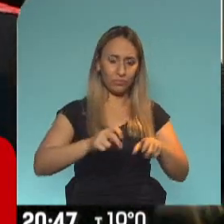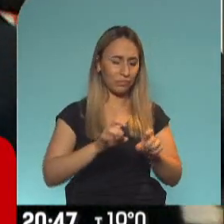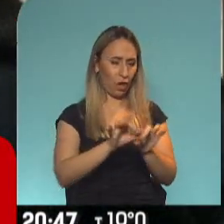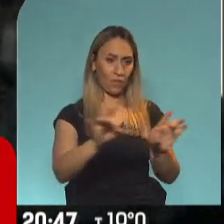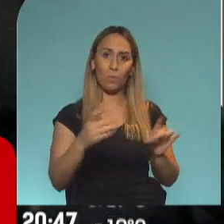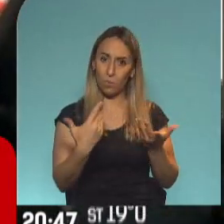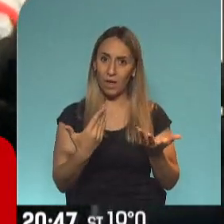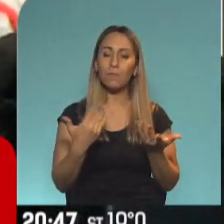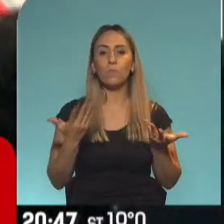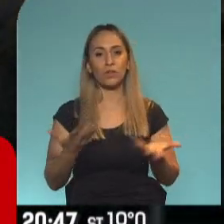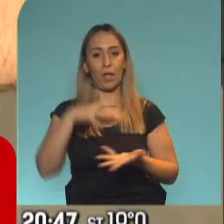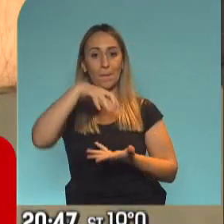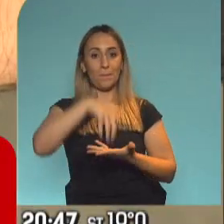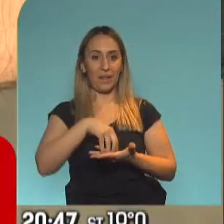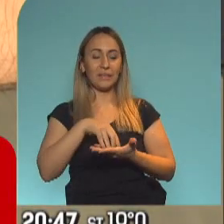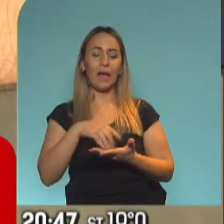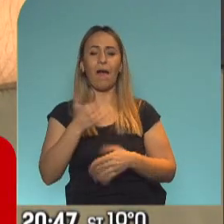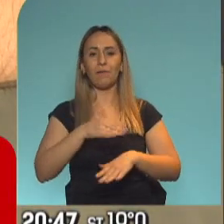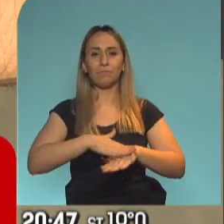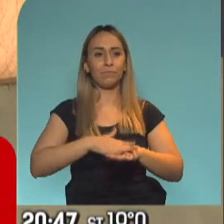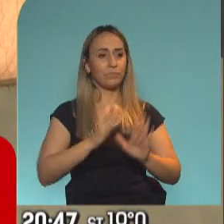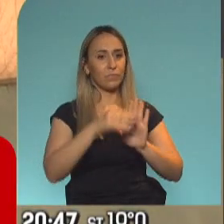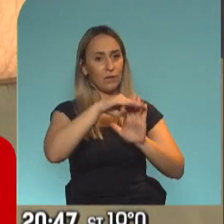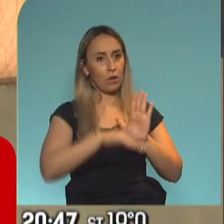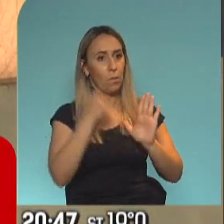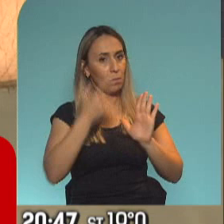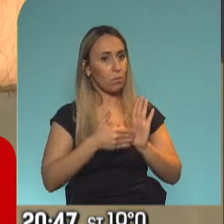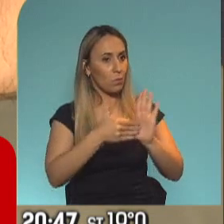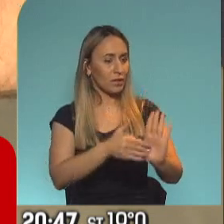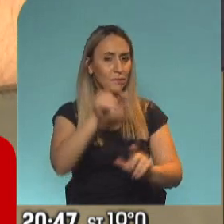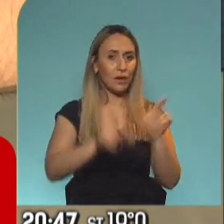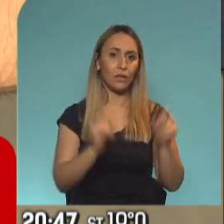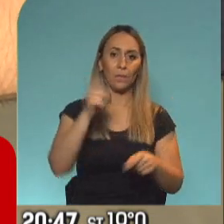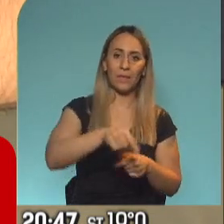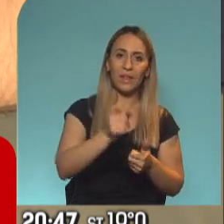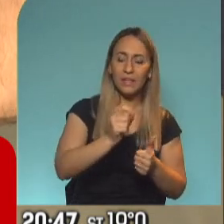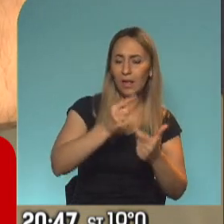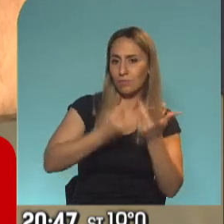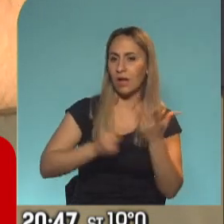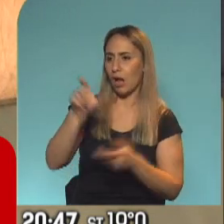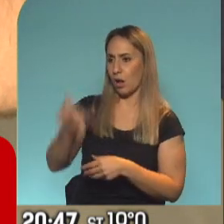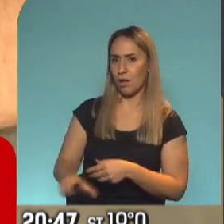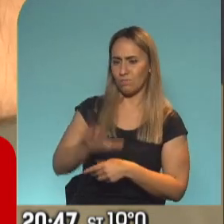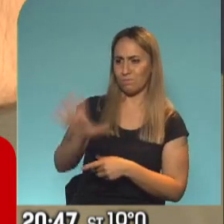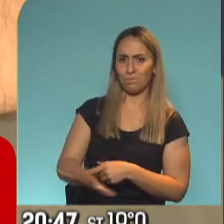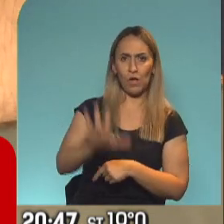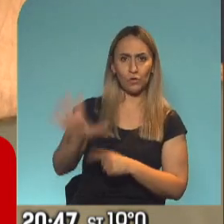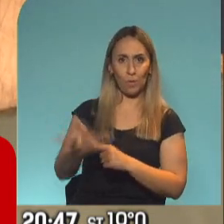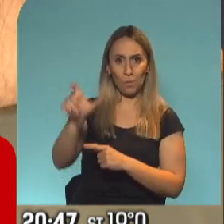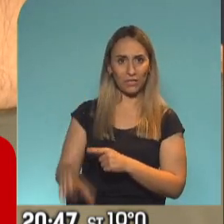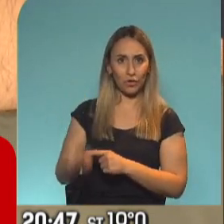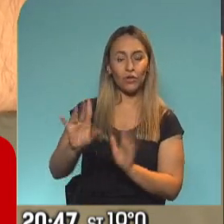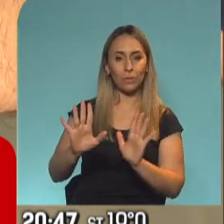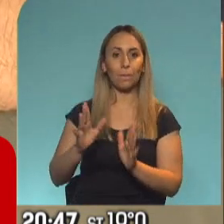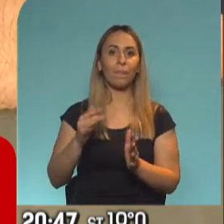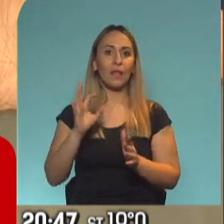para poder garantizar esa trazabilidad. Y ante cualquier caso sospechoso y demás, rápidamente se sabe quién viajó y hasta en qué lugar de la unidad